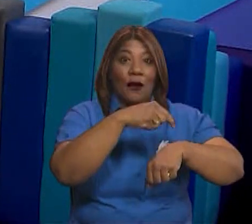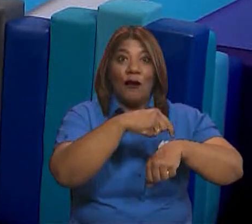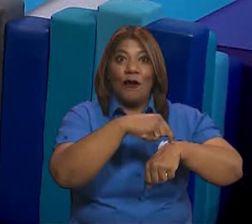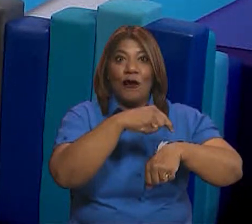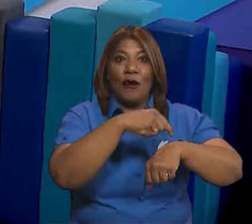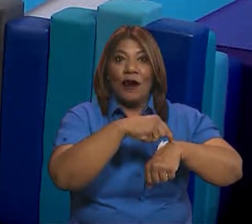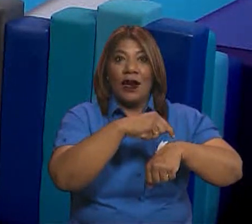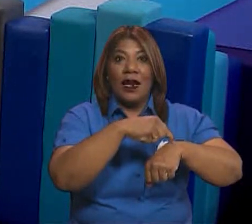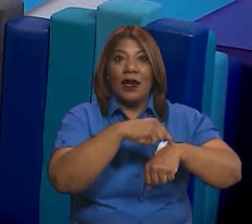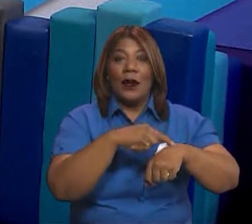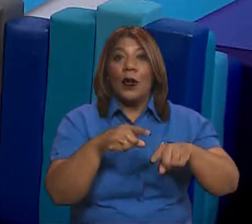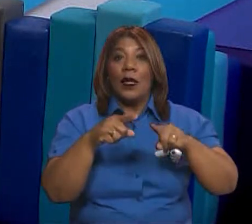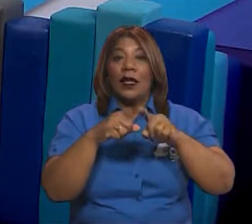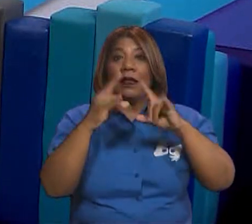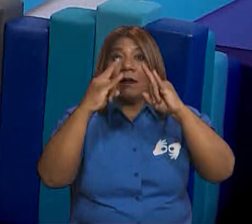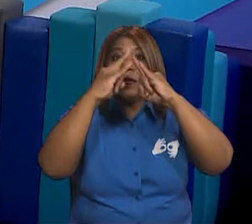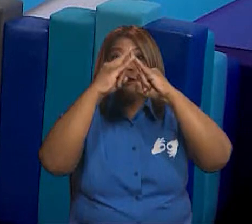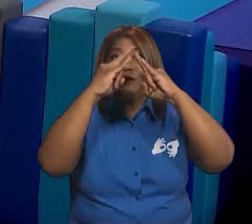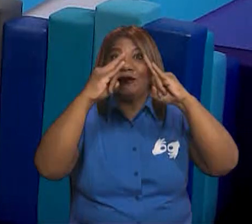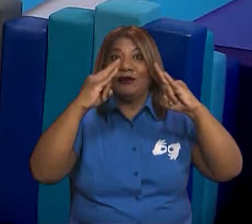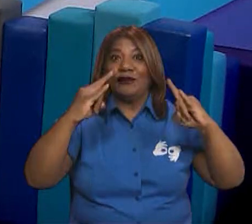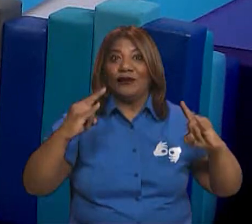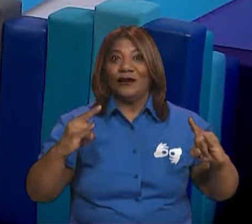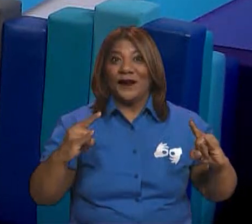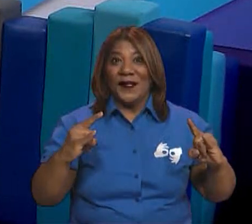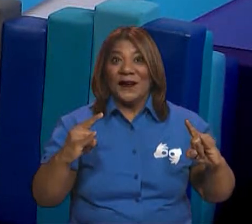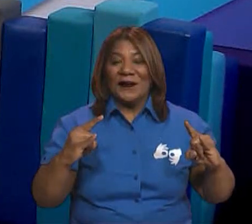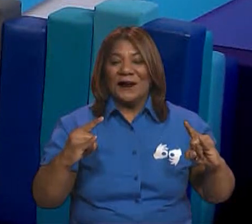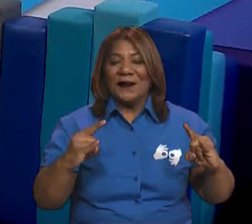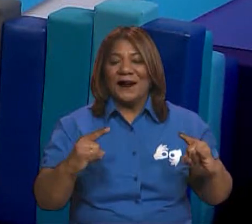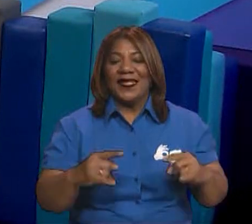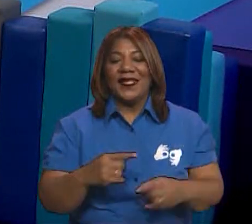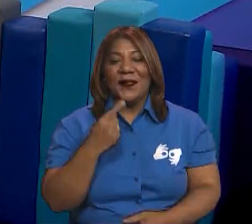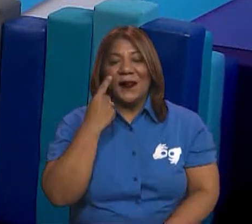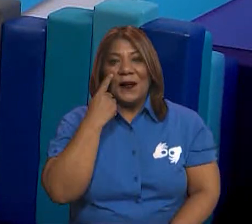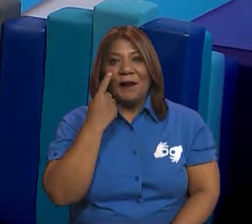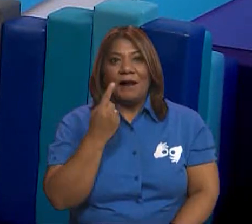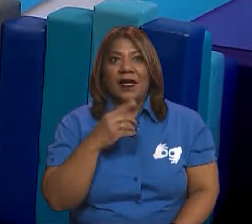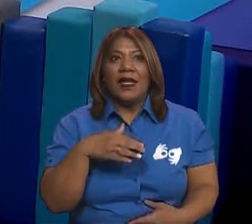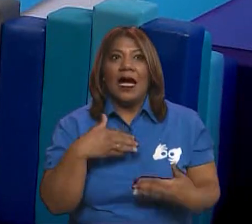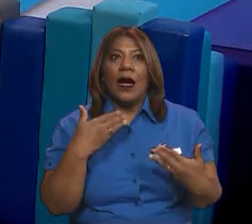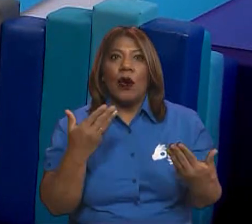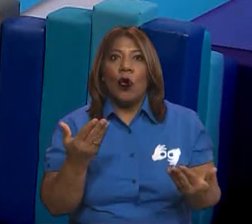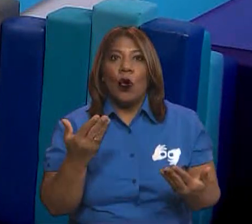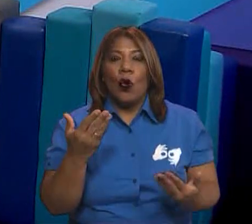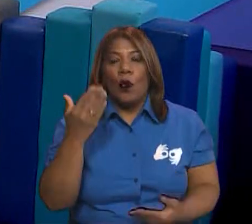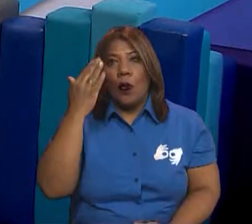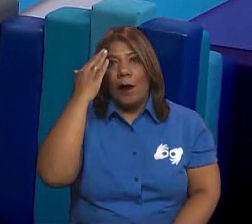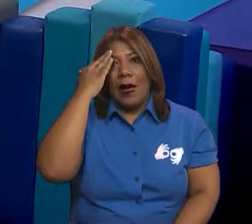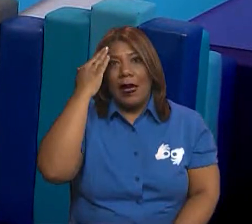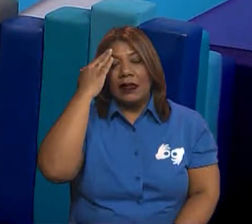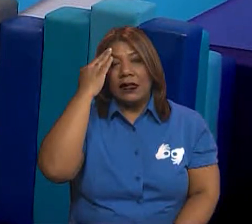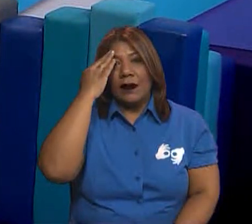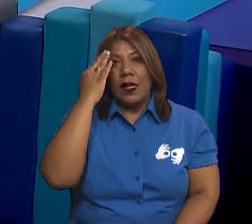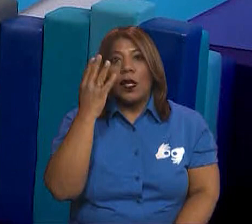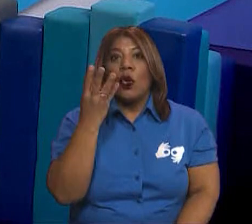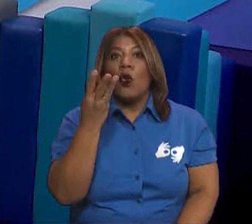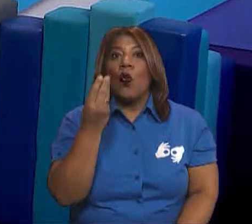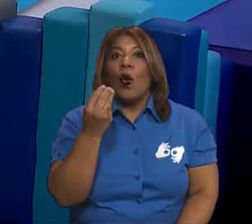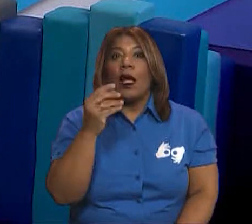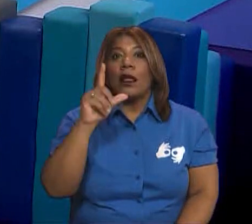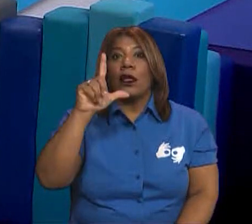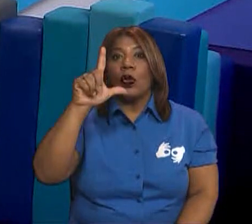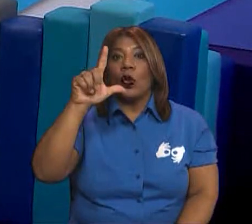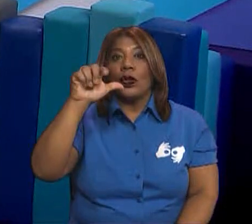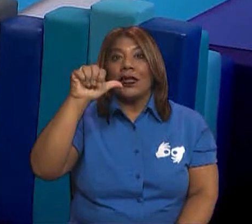una tienda de campaña. ¿Cómo podemos identificarlo o cómo lo vamos a identificar? Según sus lados, ¿verdad? ¿Cuántos lados tiene